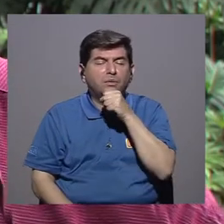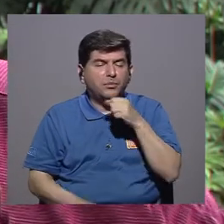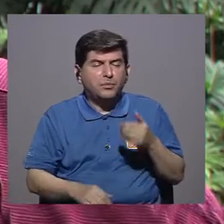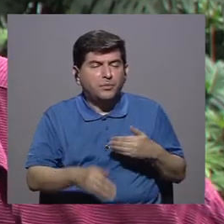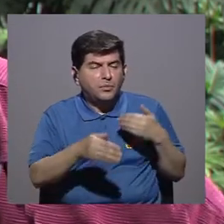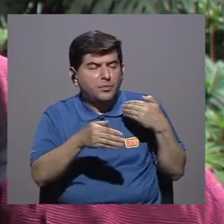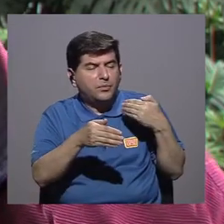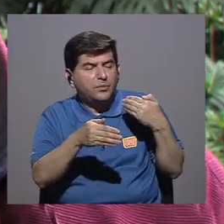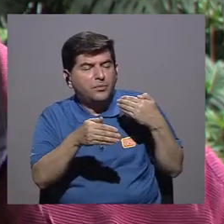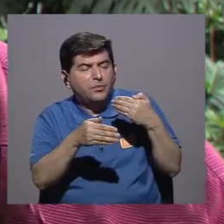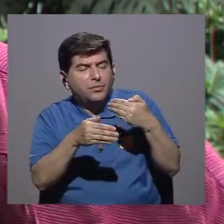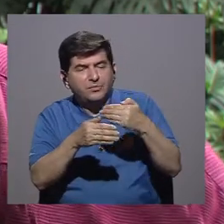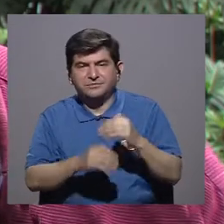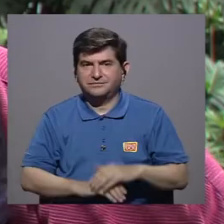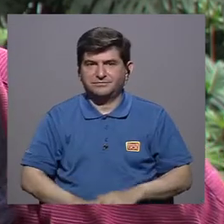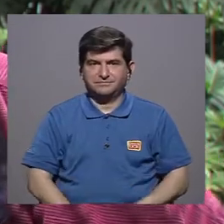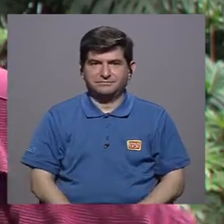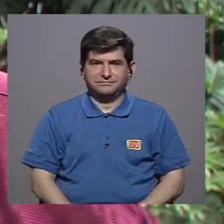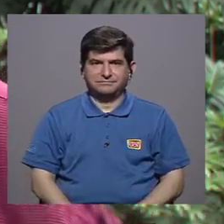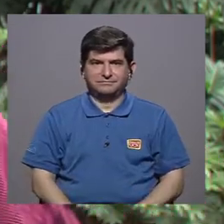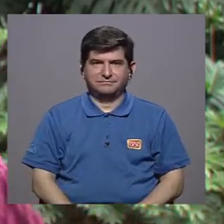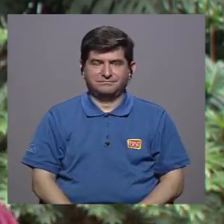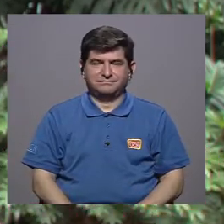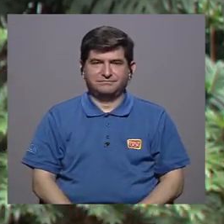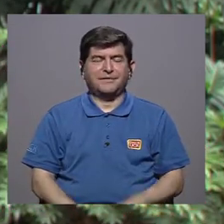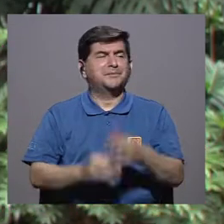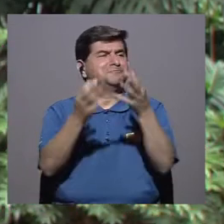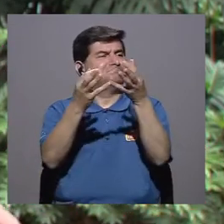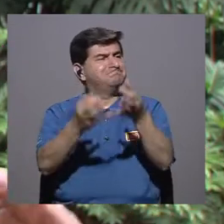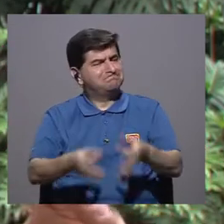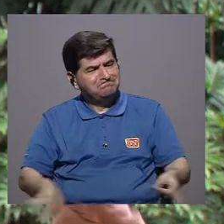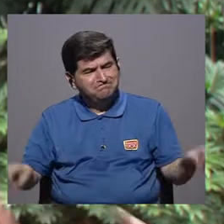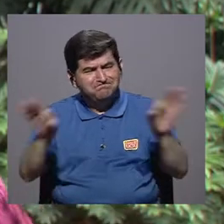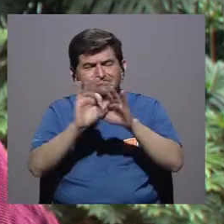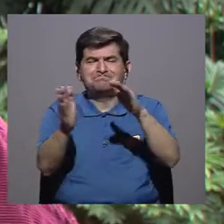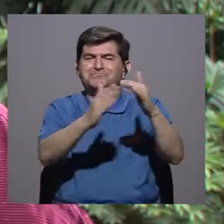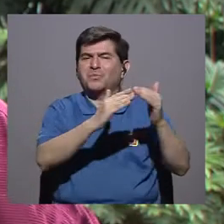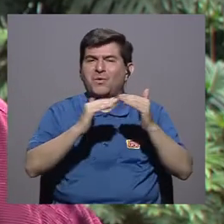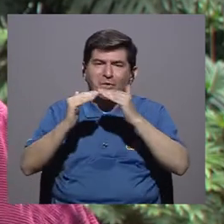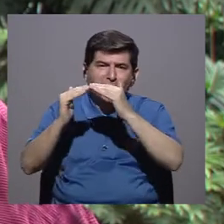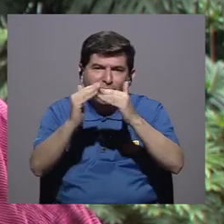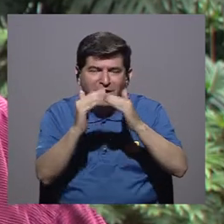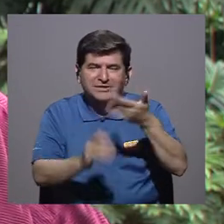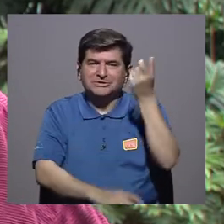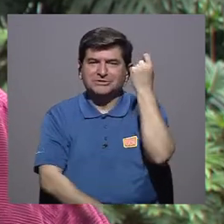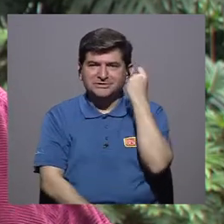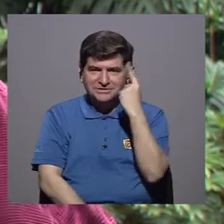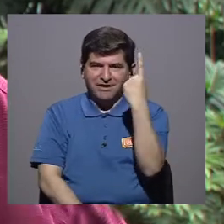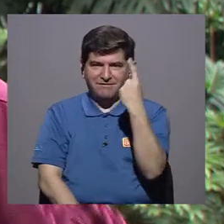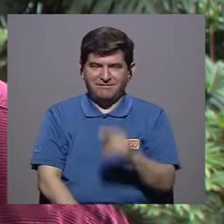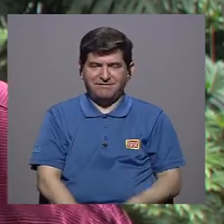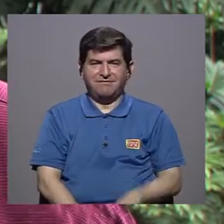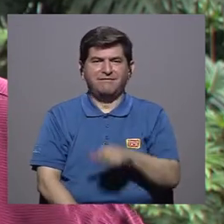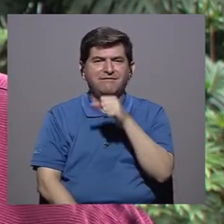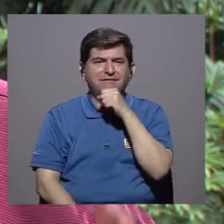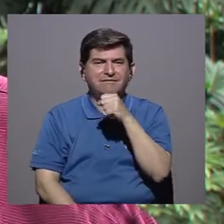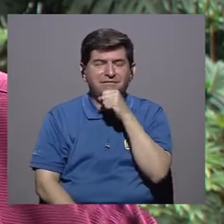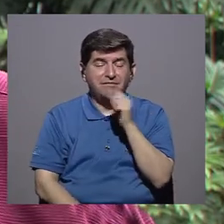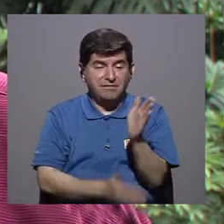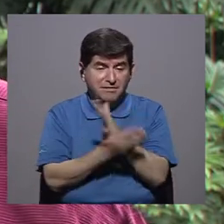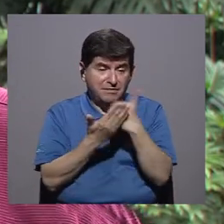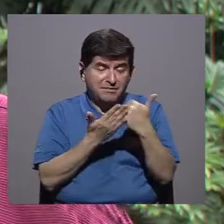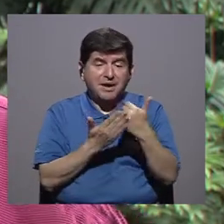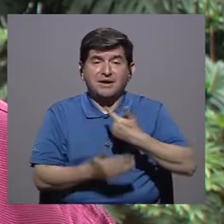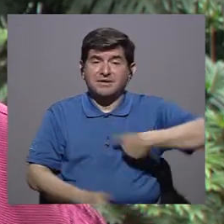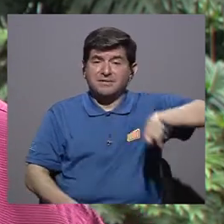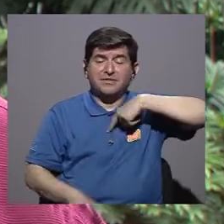van llegando. Por tanto, es importante que la población entienda que el